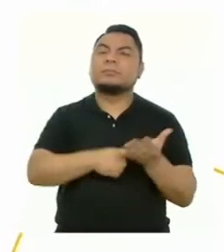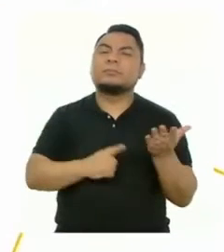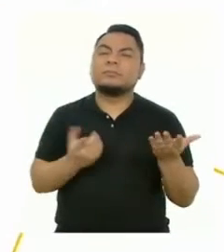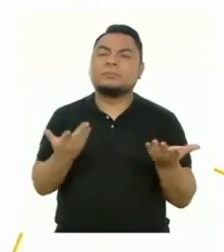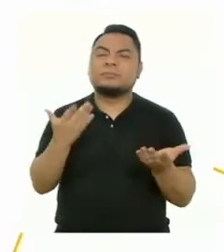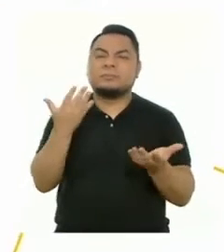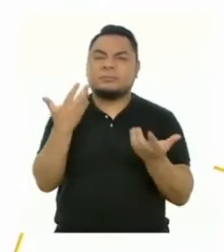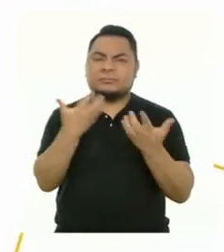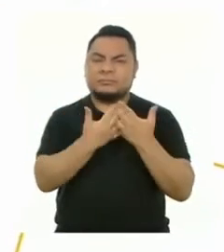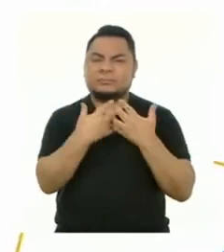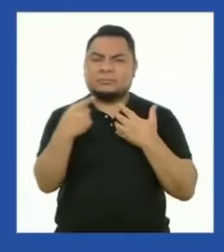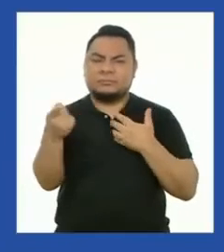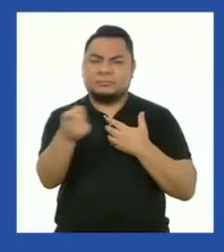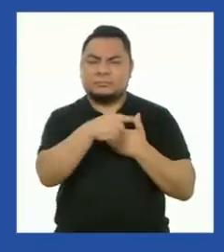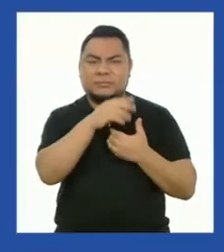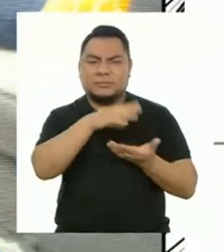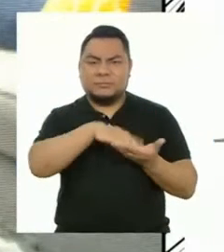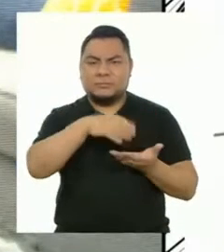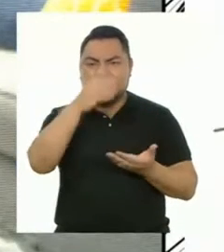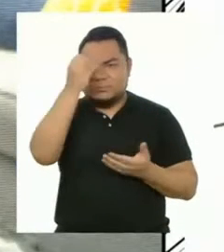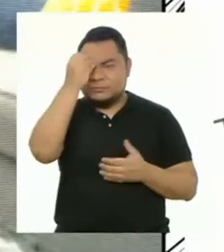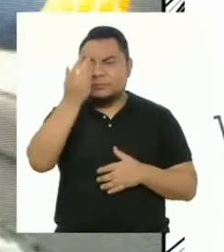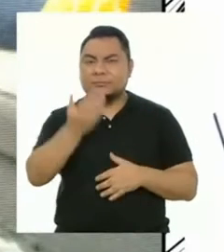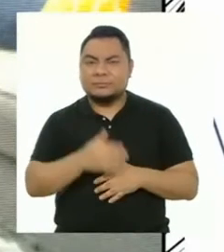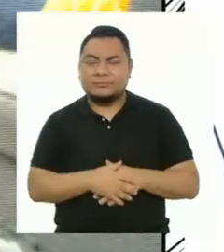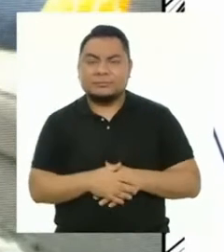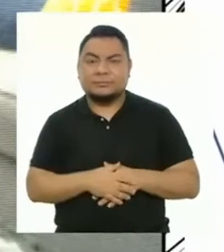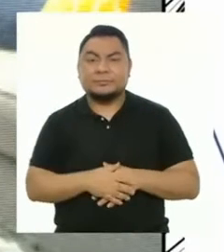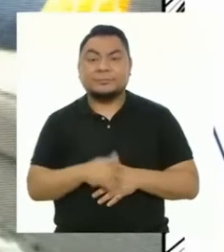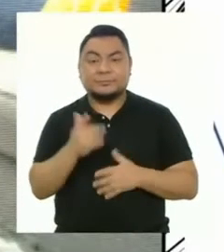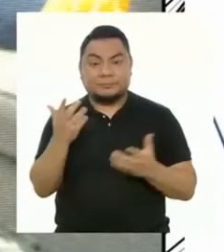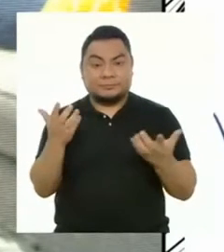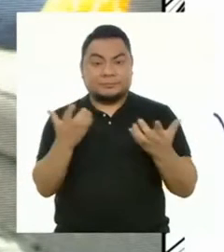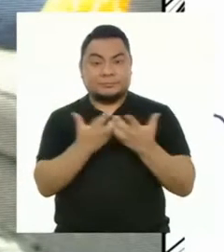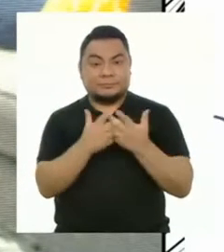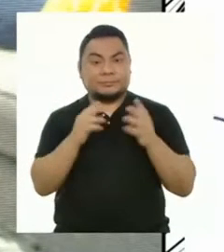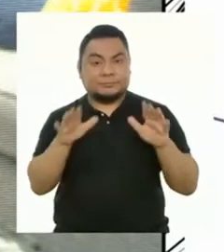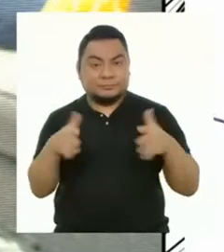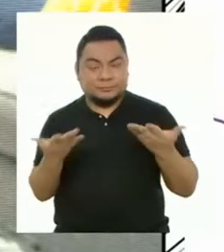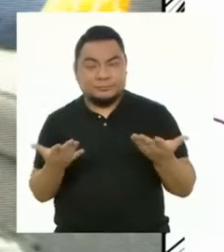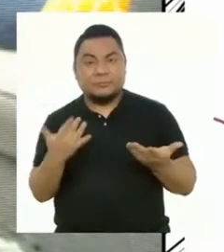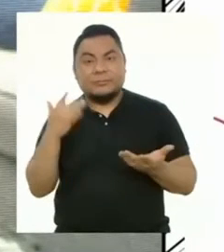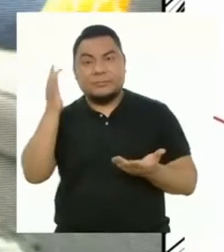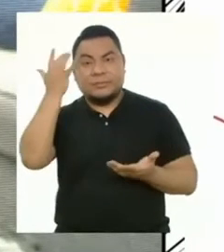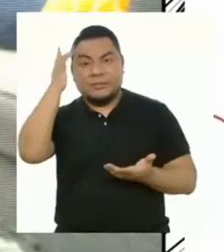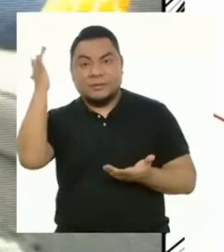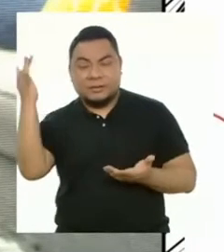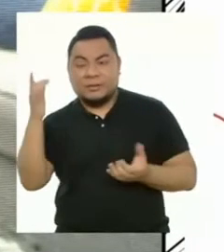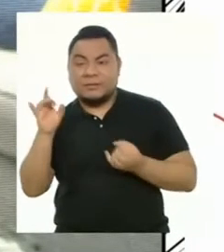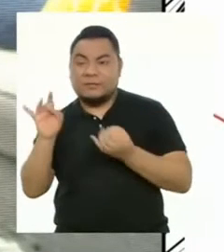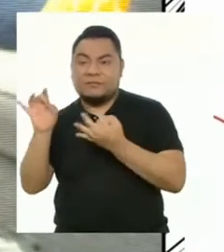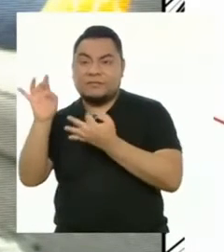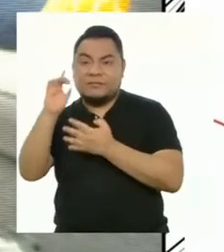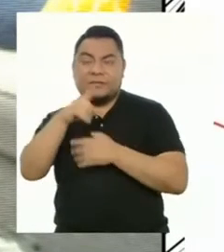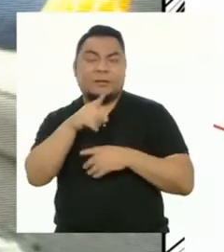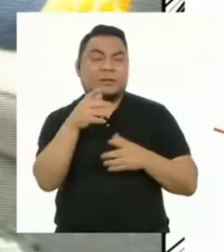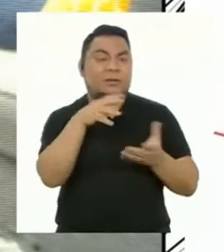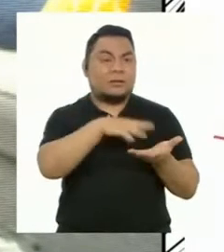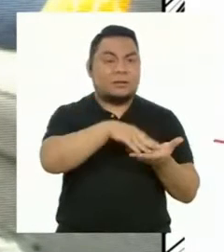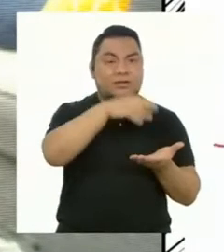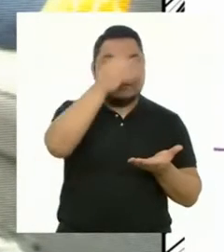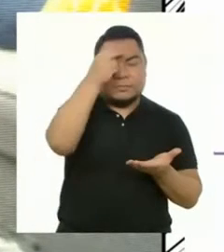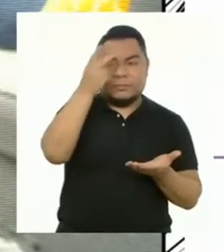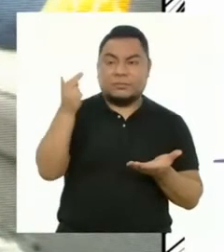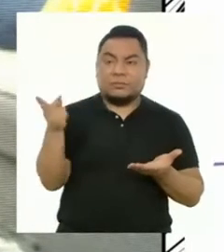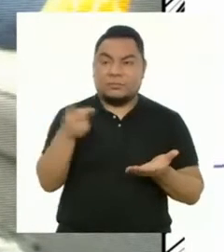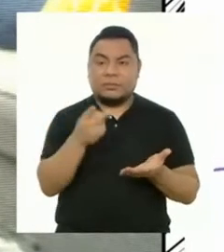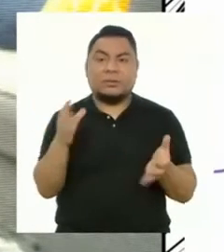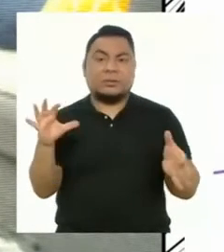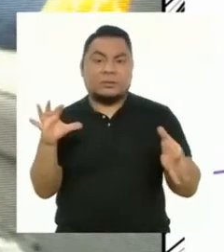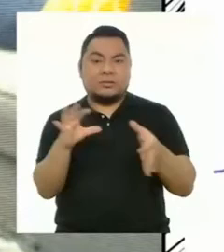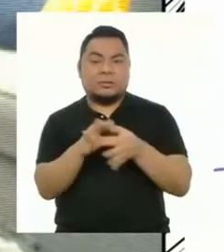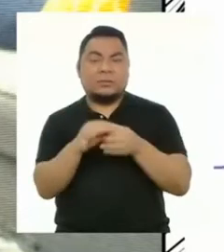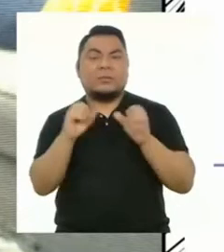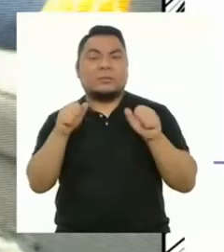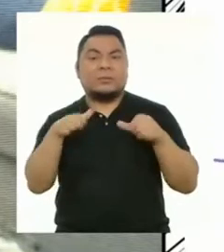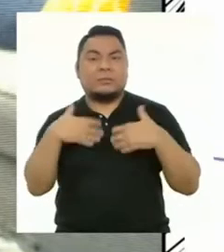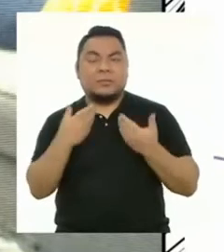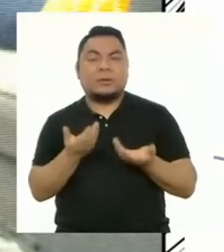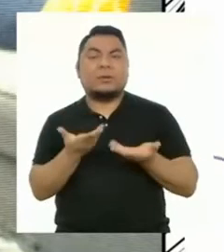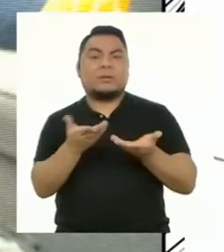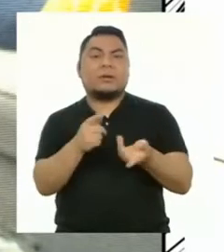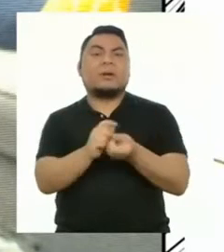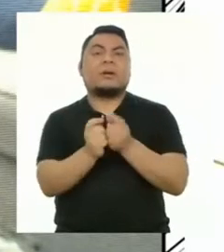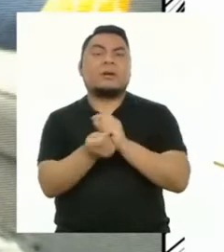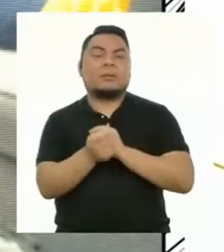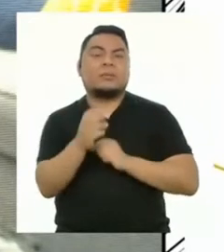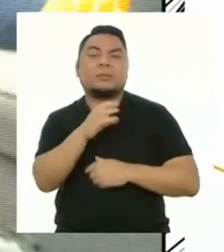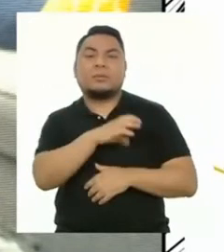tienen con los aprendizajes? La relación que existe entre las inteligencias múltiples y el aprendizaje está en el poder generar